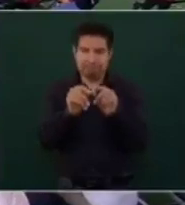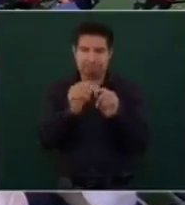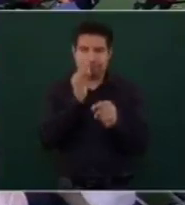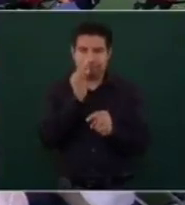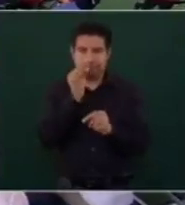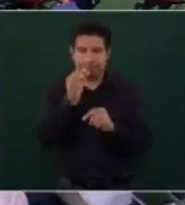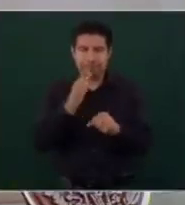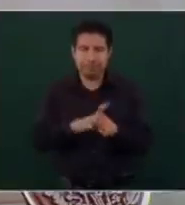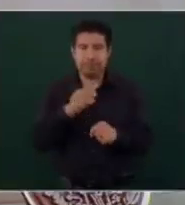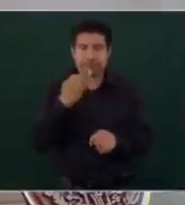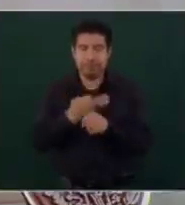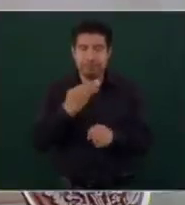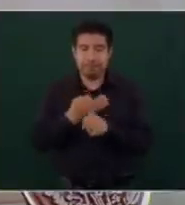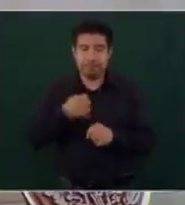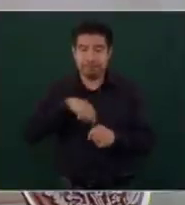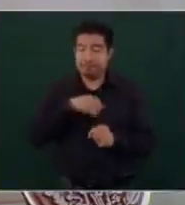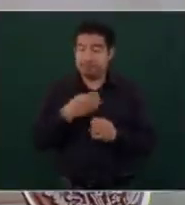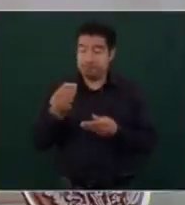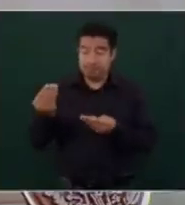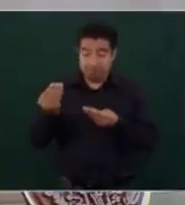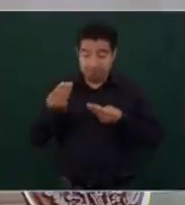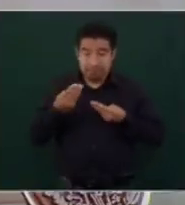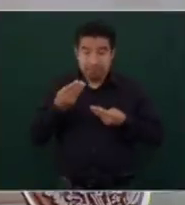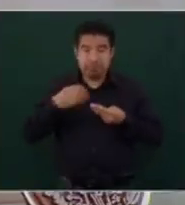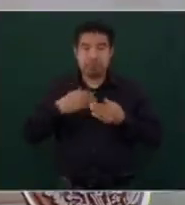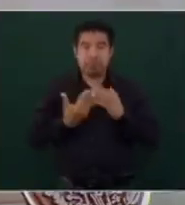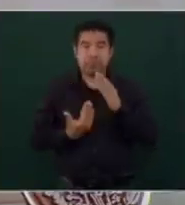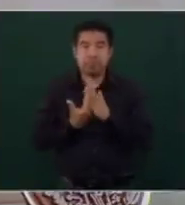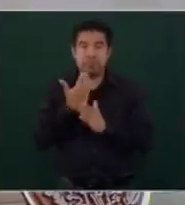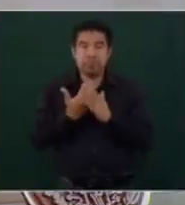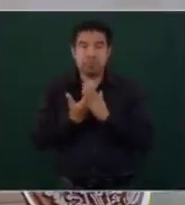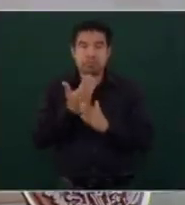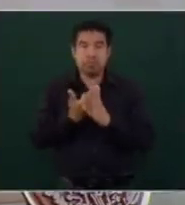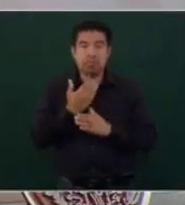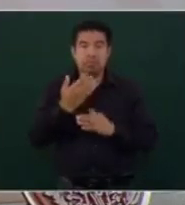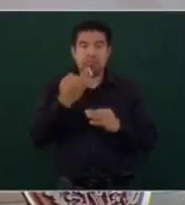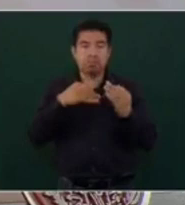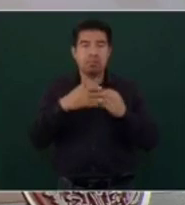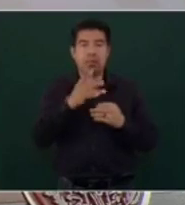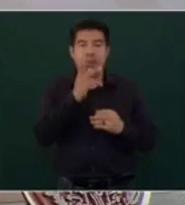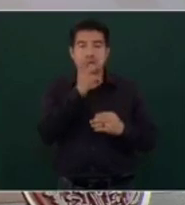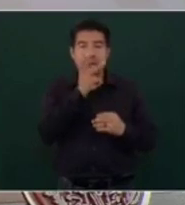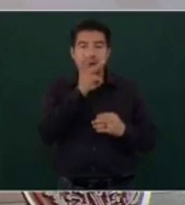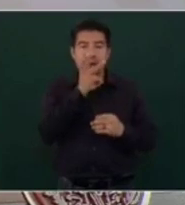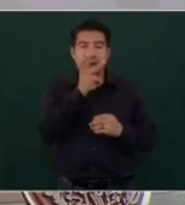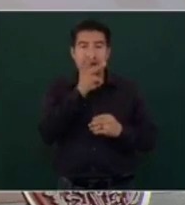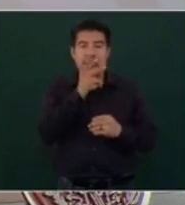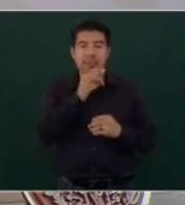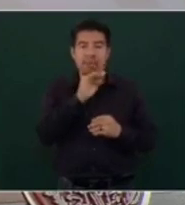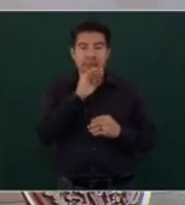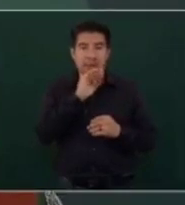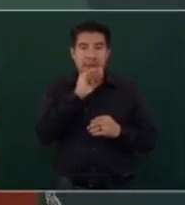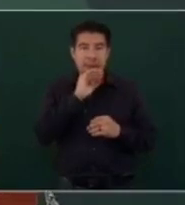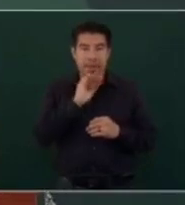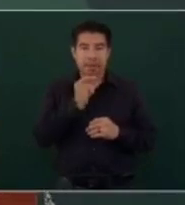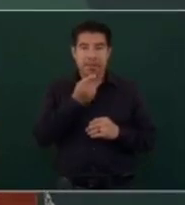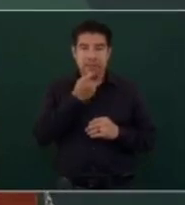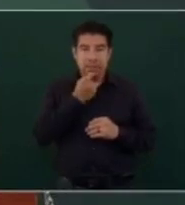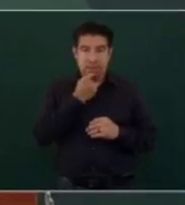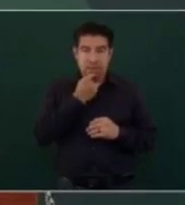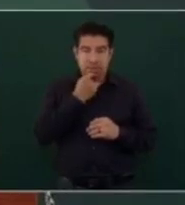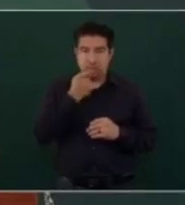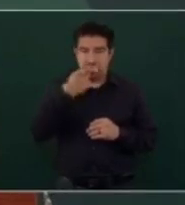Decirle que recibimos esta mañana a los padres del niño Damián y